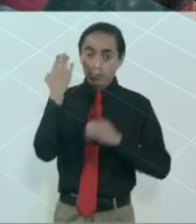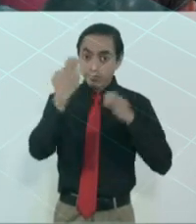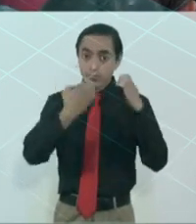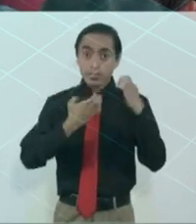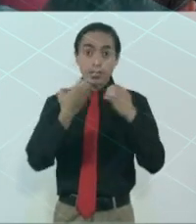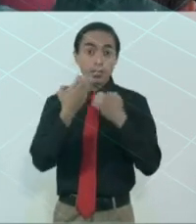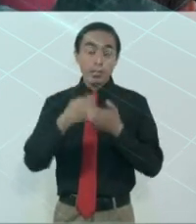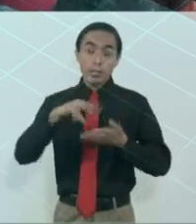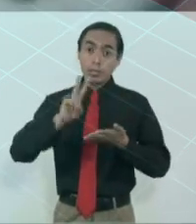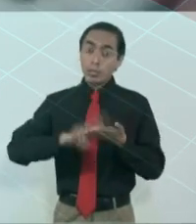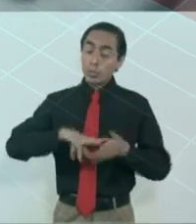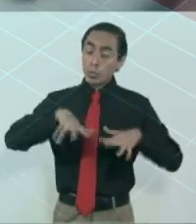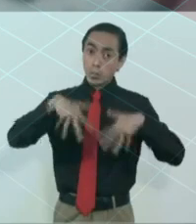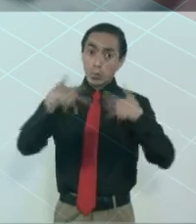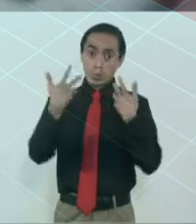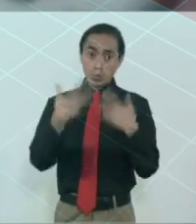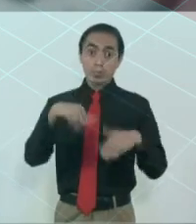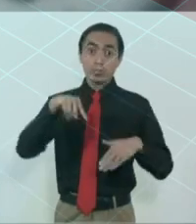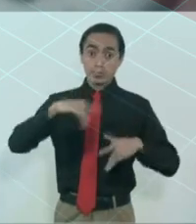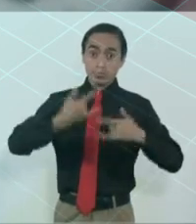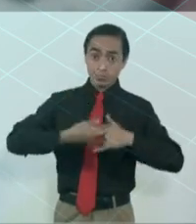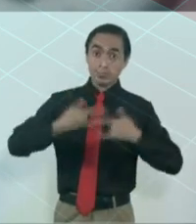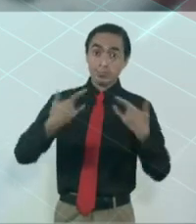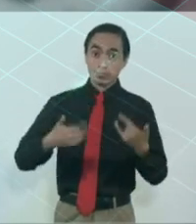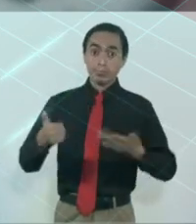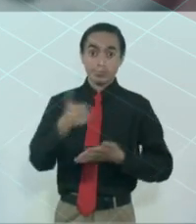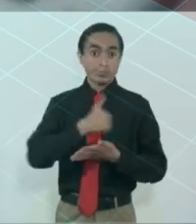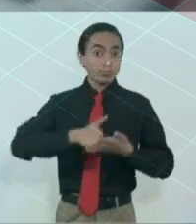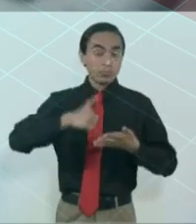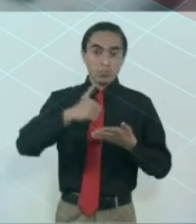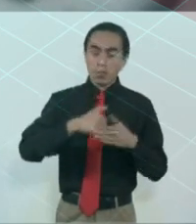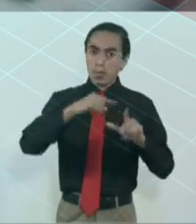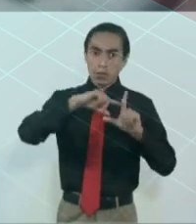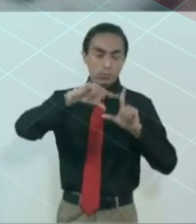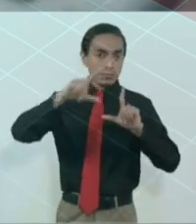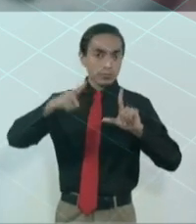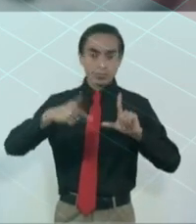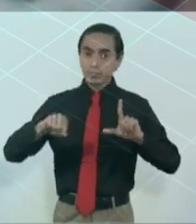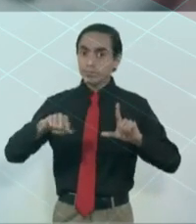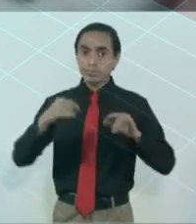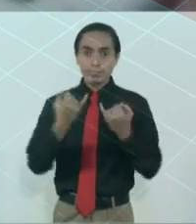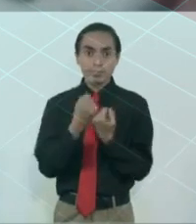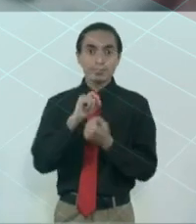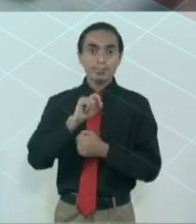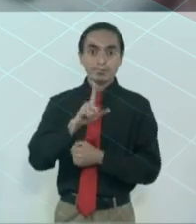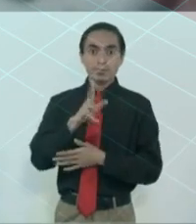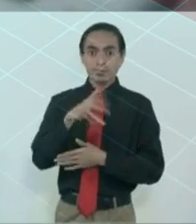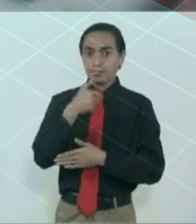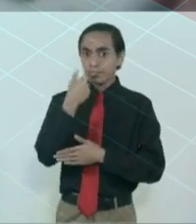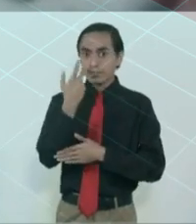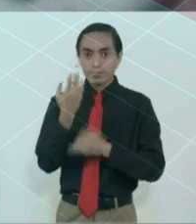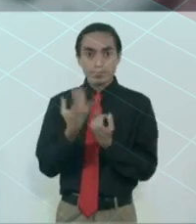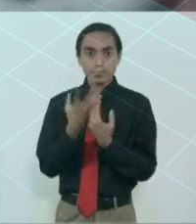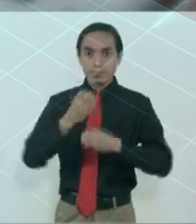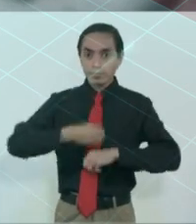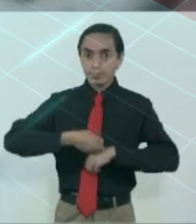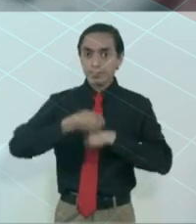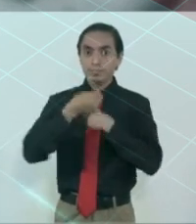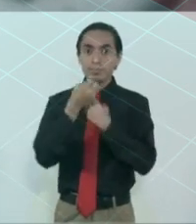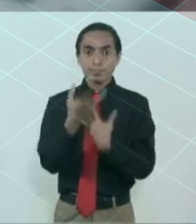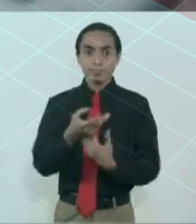en la historia de esta ciudad y de todo el país. También manifestar nuestro respaldo y